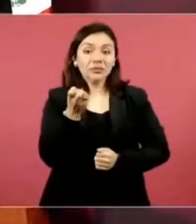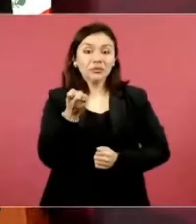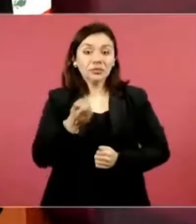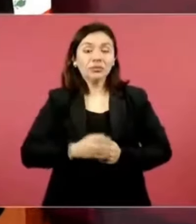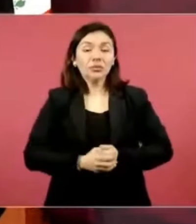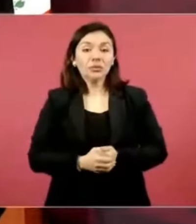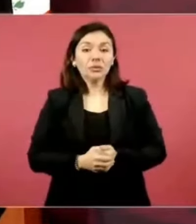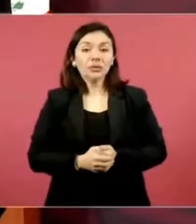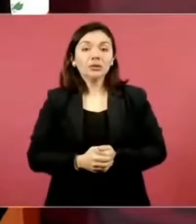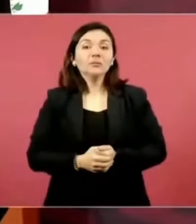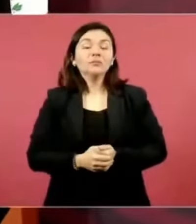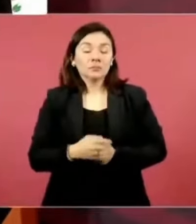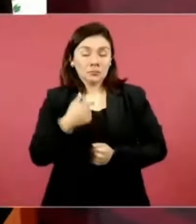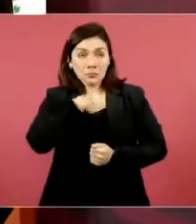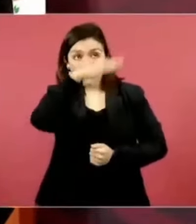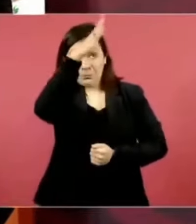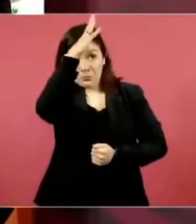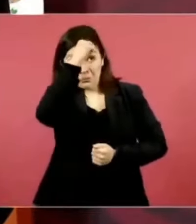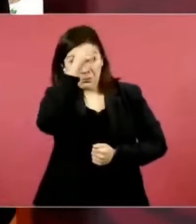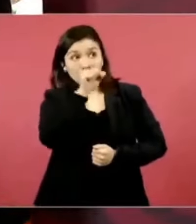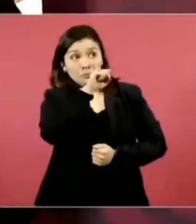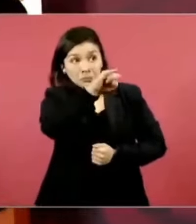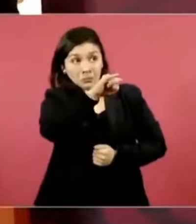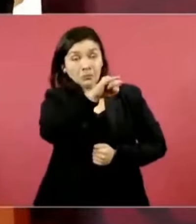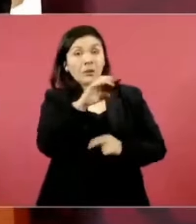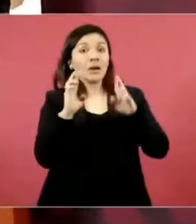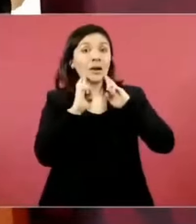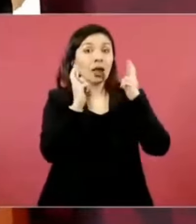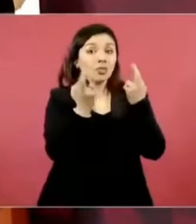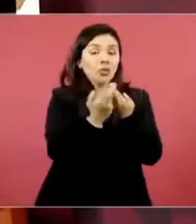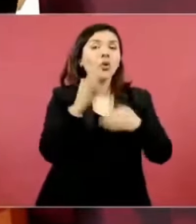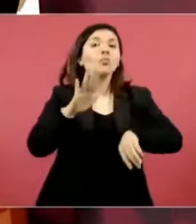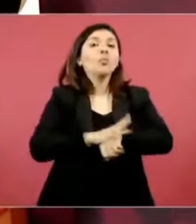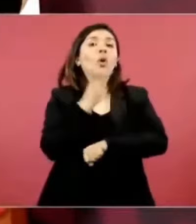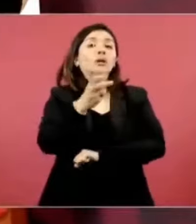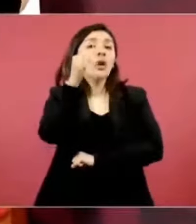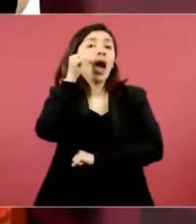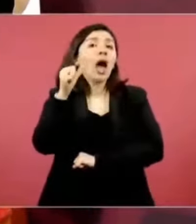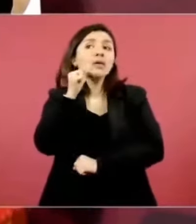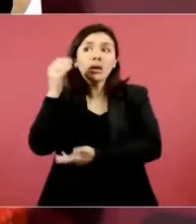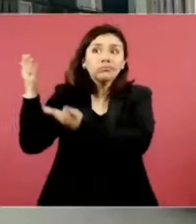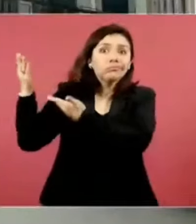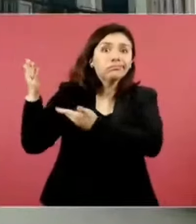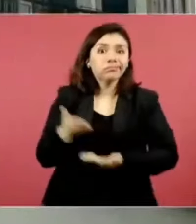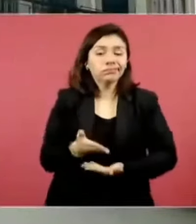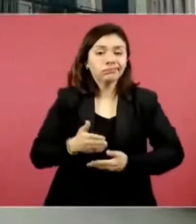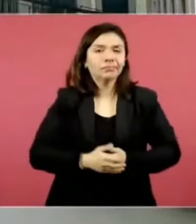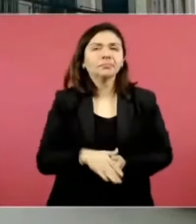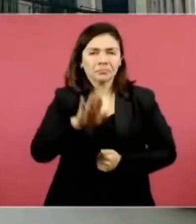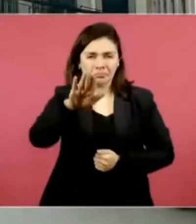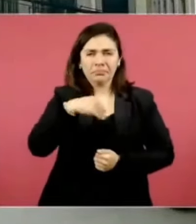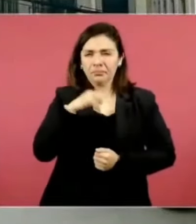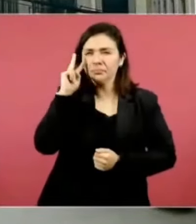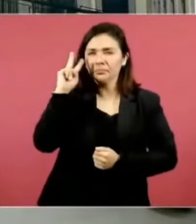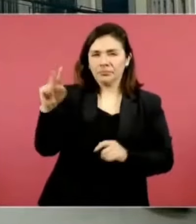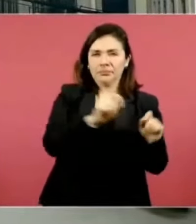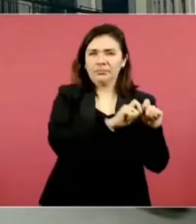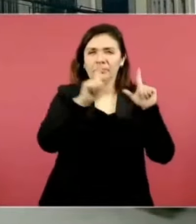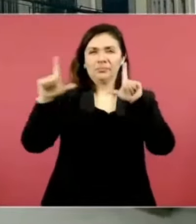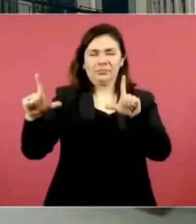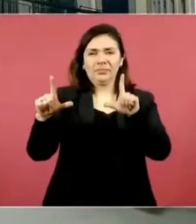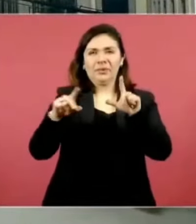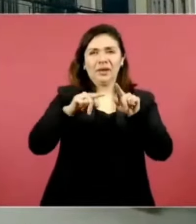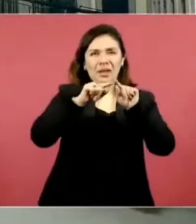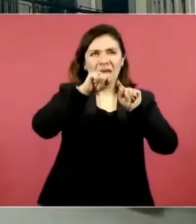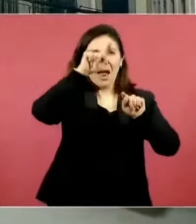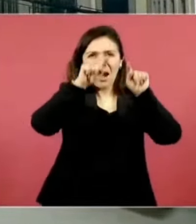quedamos en reunirnos y por eso llegaron los funcionarios ayer les voy a poner unas gráficas de cómo estaba